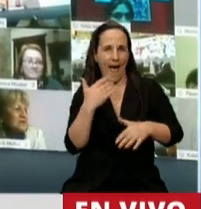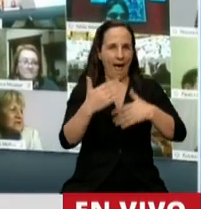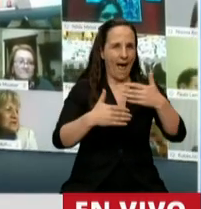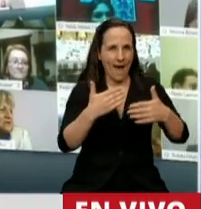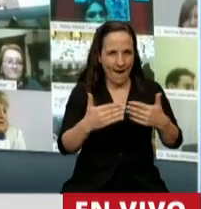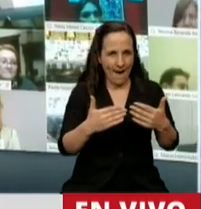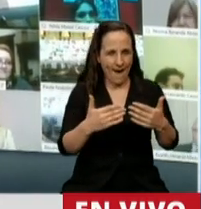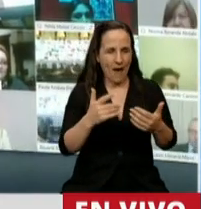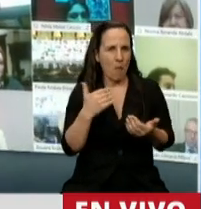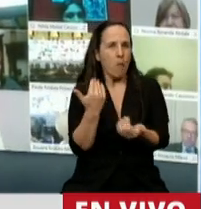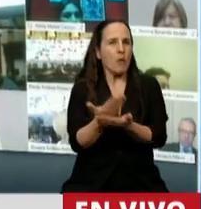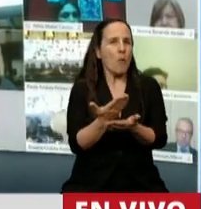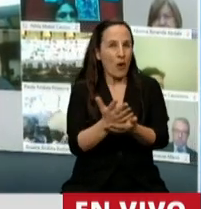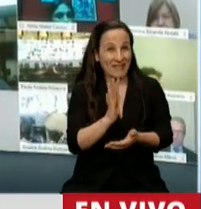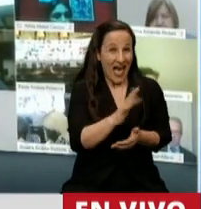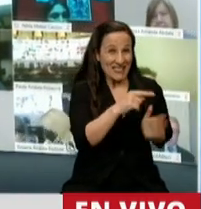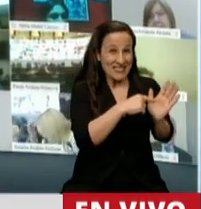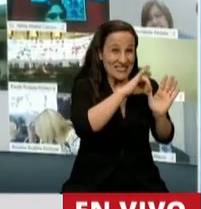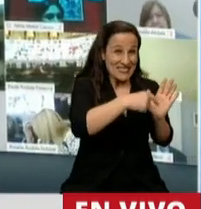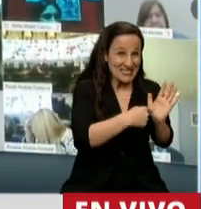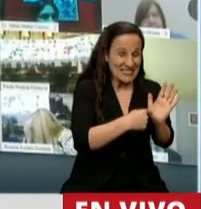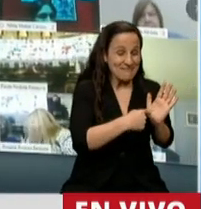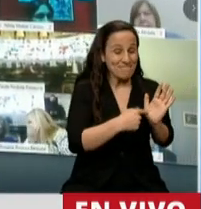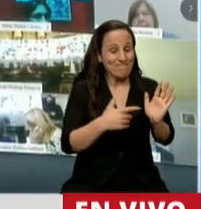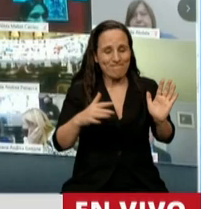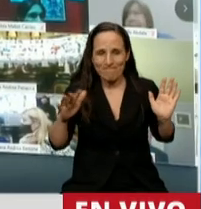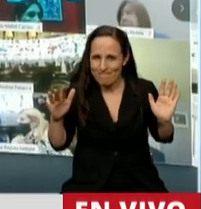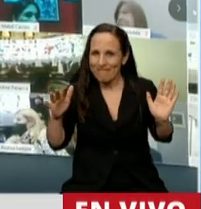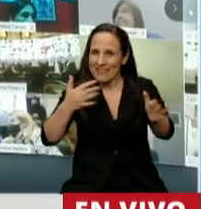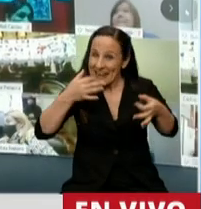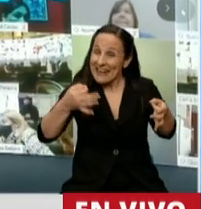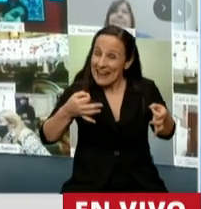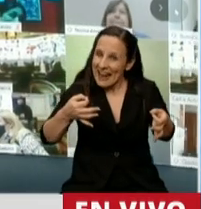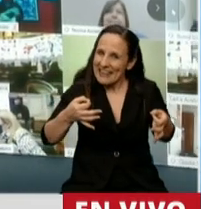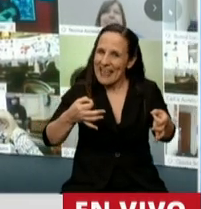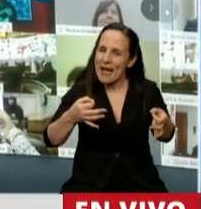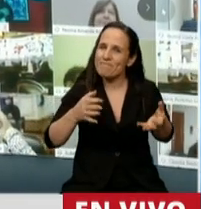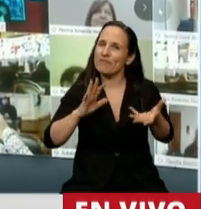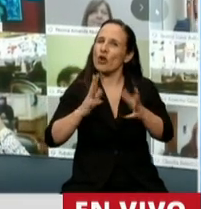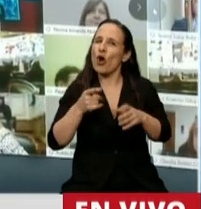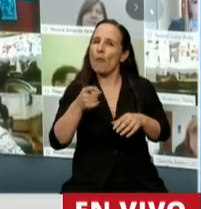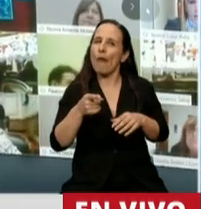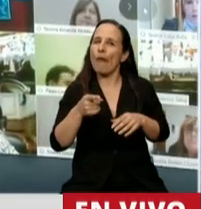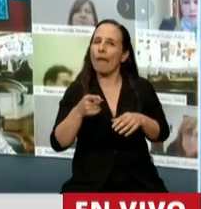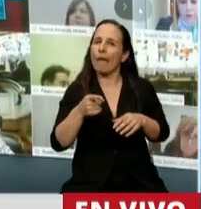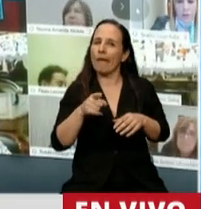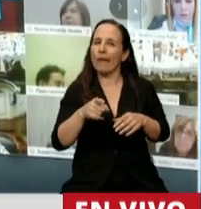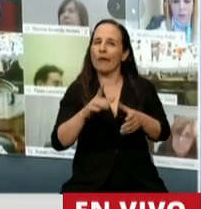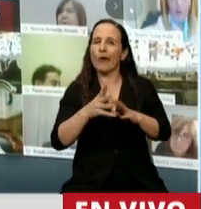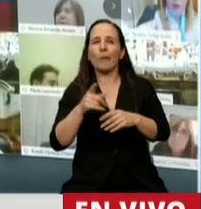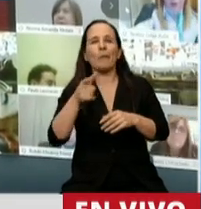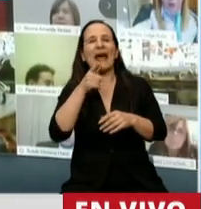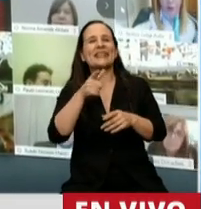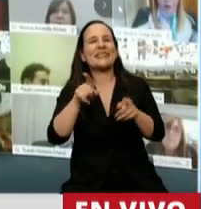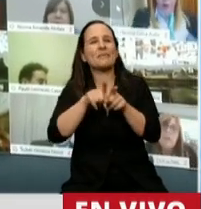con una propuesta de este tipo, realmente vamos a estar invirtiendo aquello de Robin Hood,